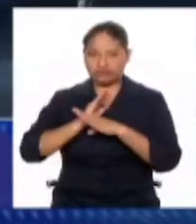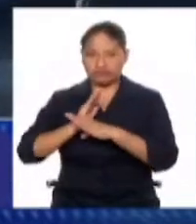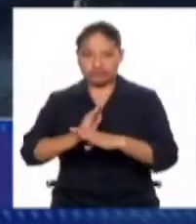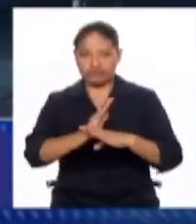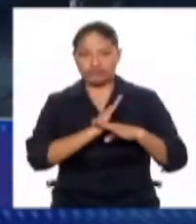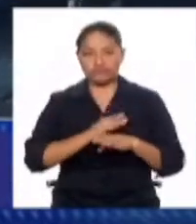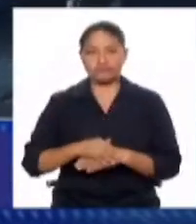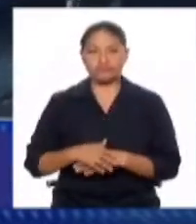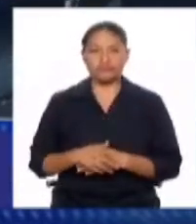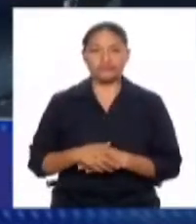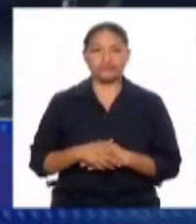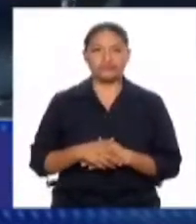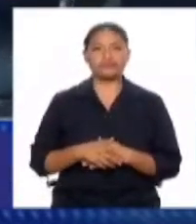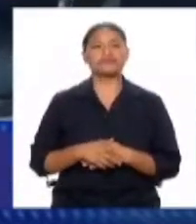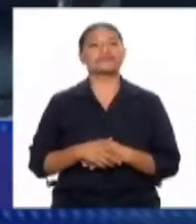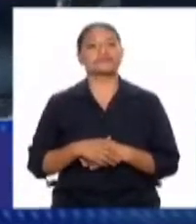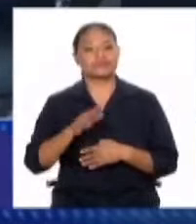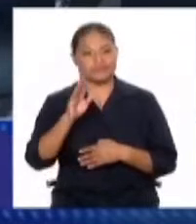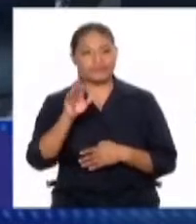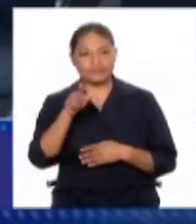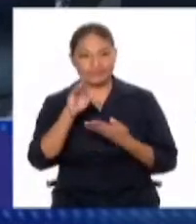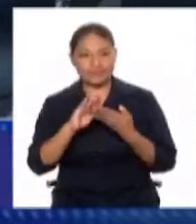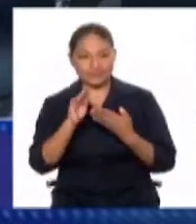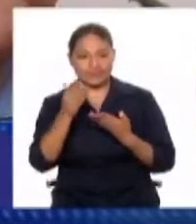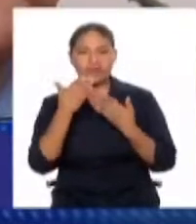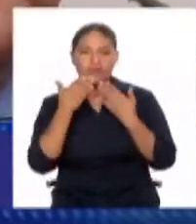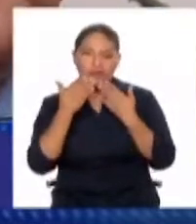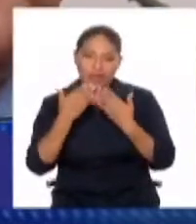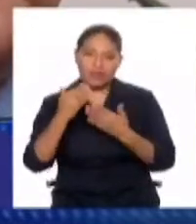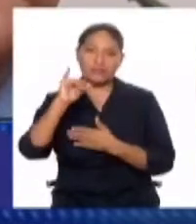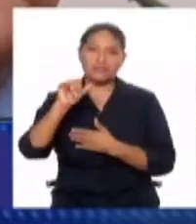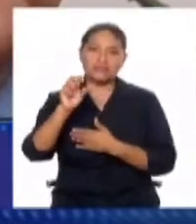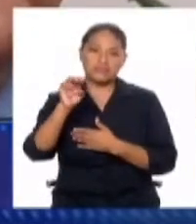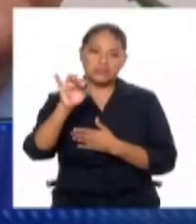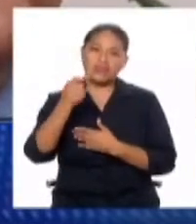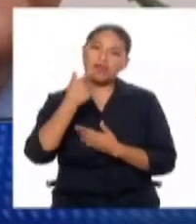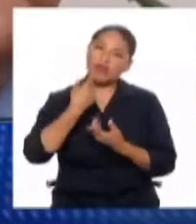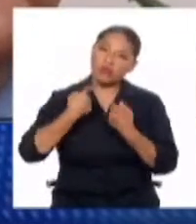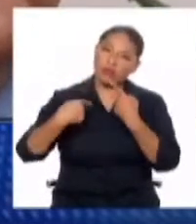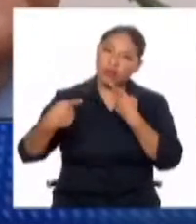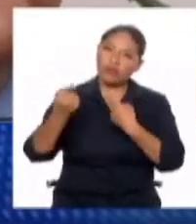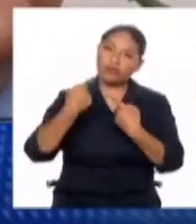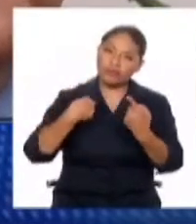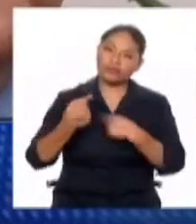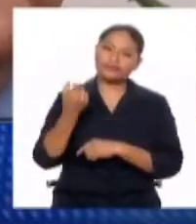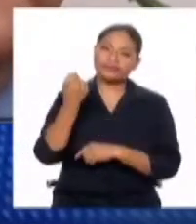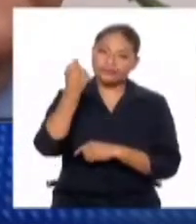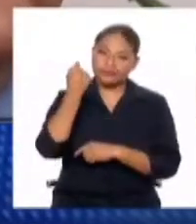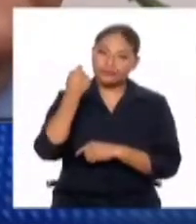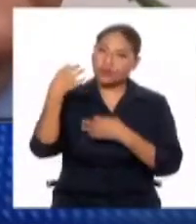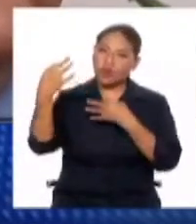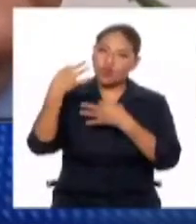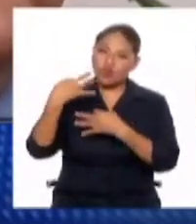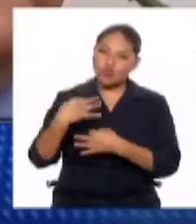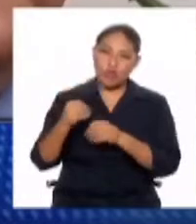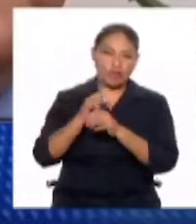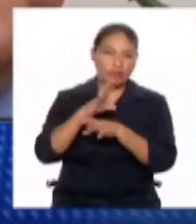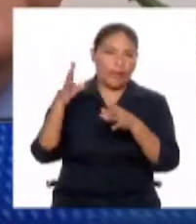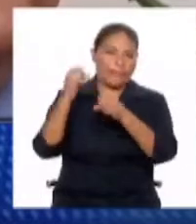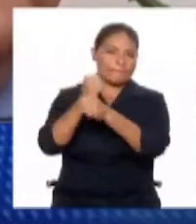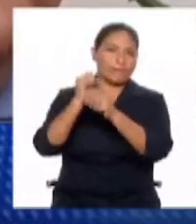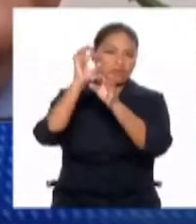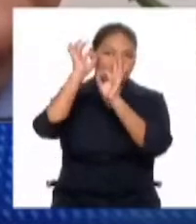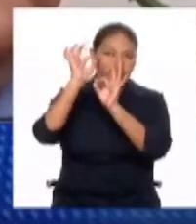debe existir. Bueno, James, te quiero agradecer muchísimo este diálogo con nosotros. Nos has hecho una actualización muy